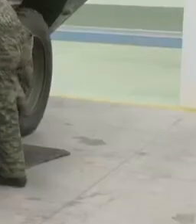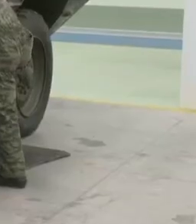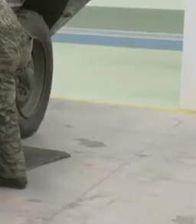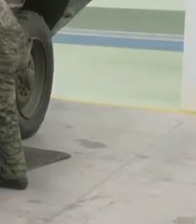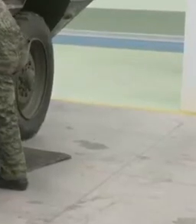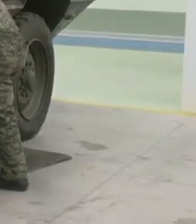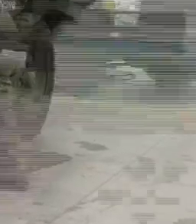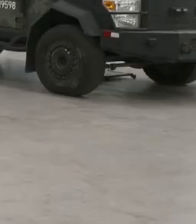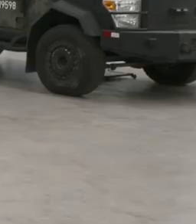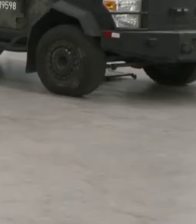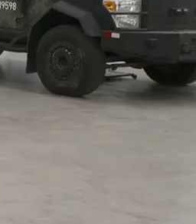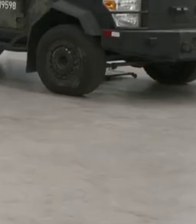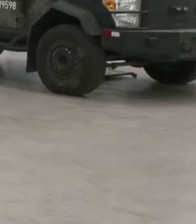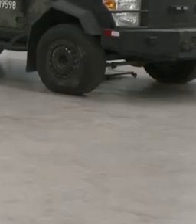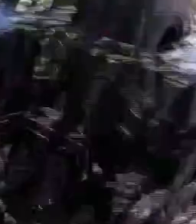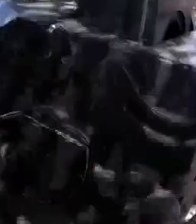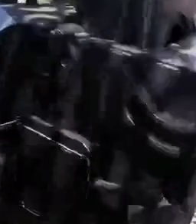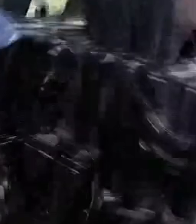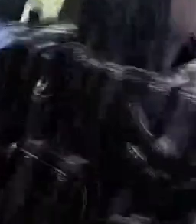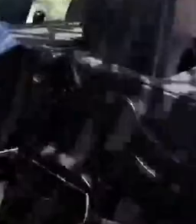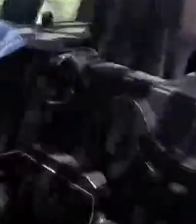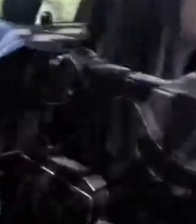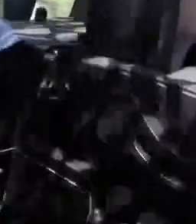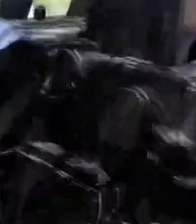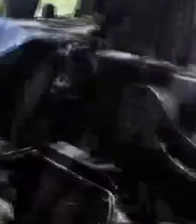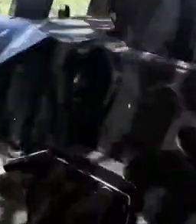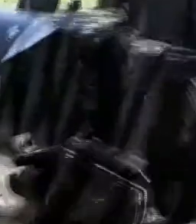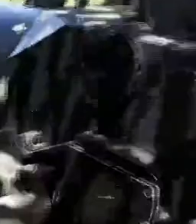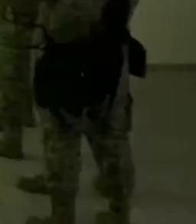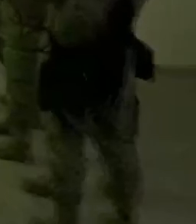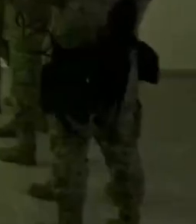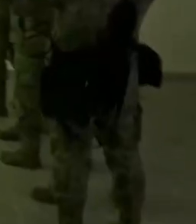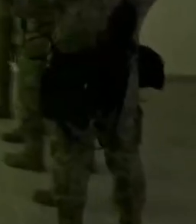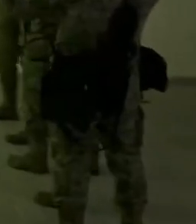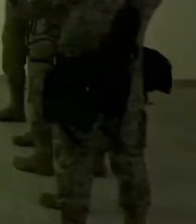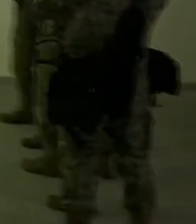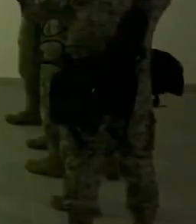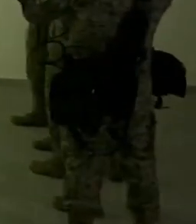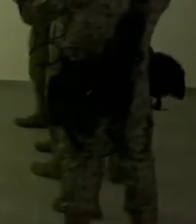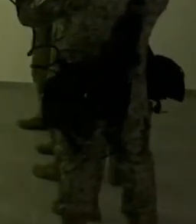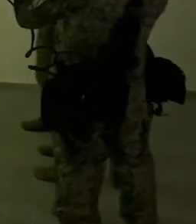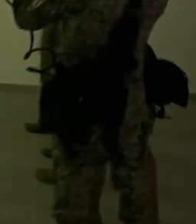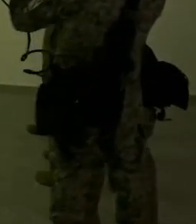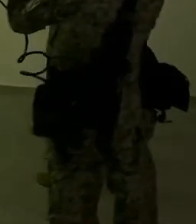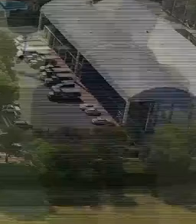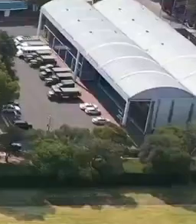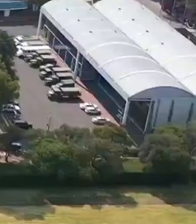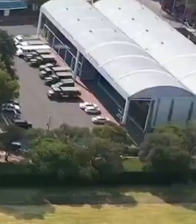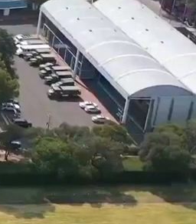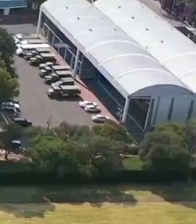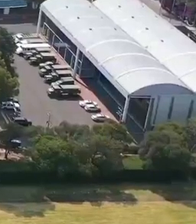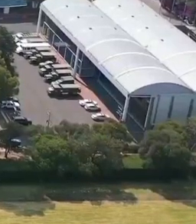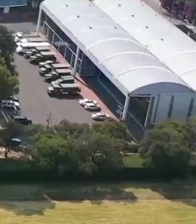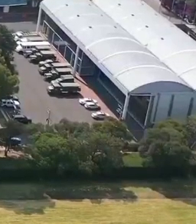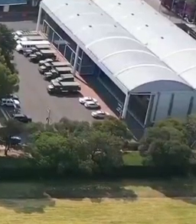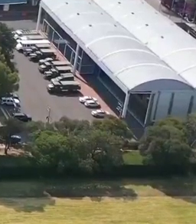9 mil 600 vehículos blindados, 600 bocas de fuego, 300 simuladores de tiro y